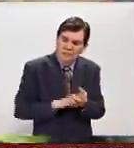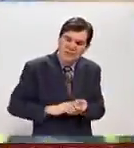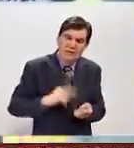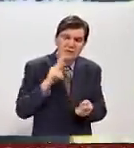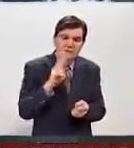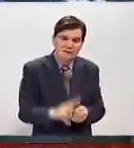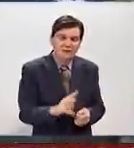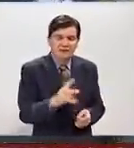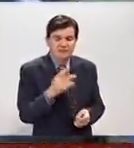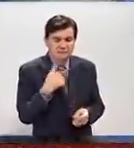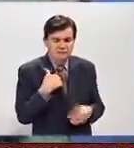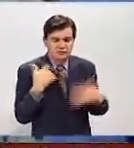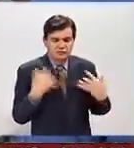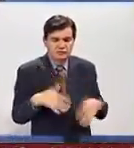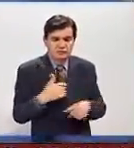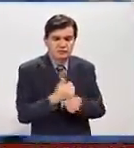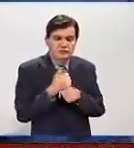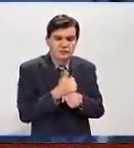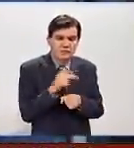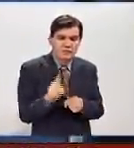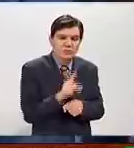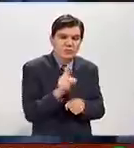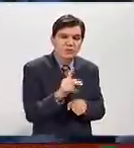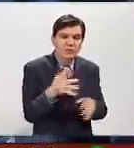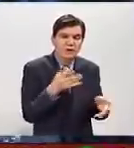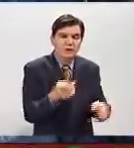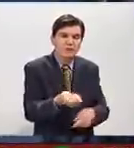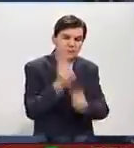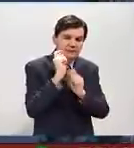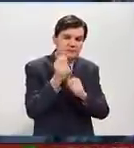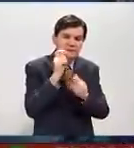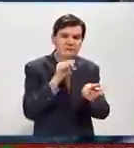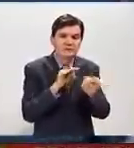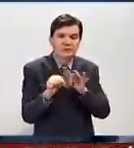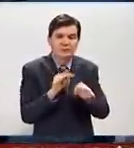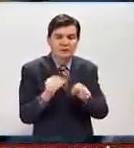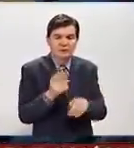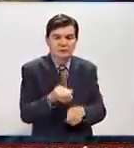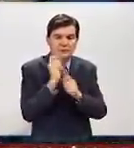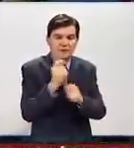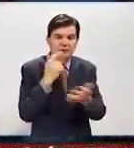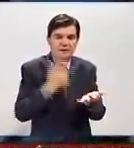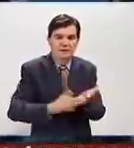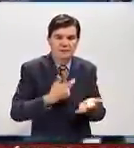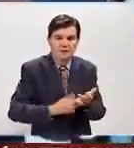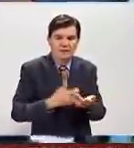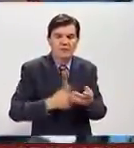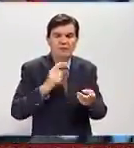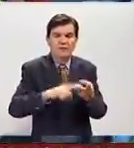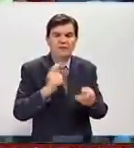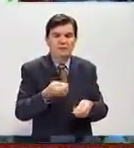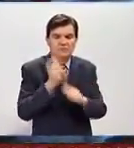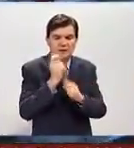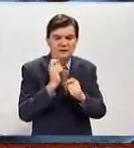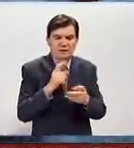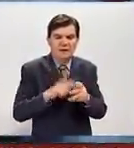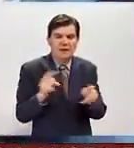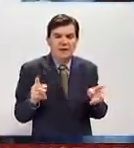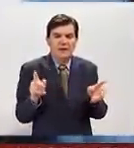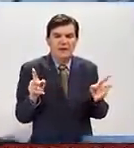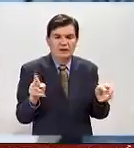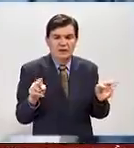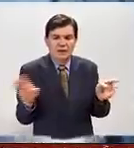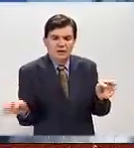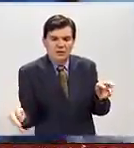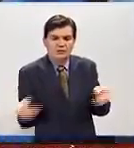Pati, Omar, le pegó a pueblitos que se dedican a la pesca, se pesca mucho el camarón, se pesca la langosta,